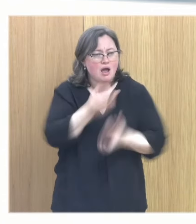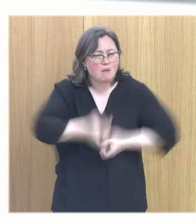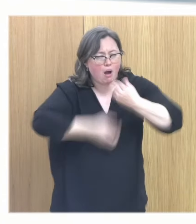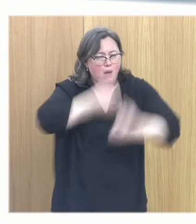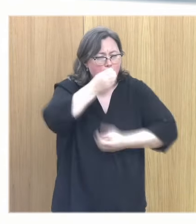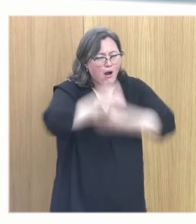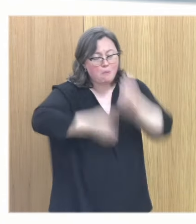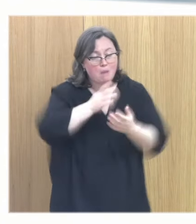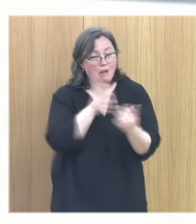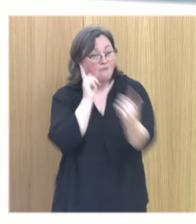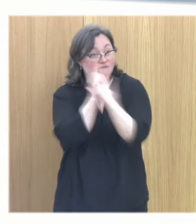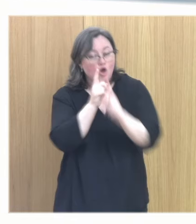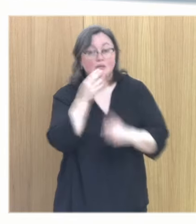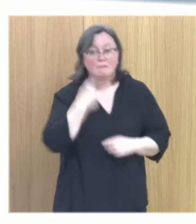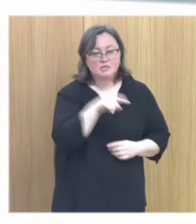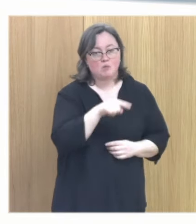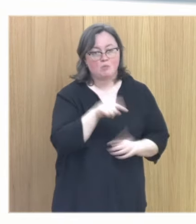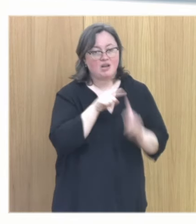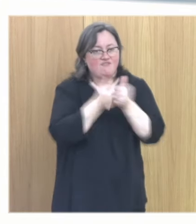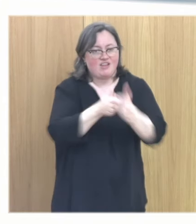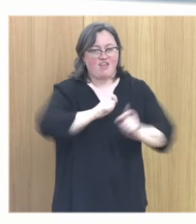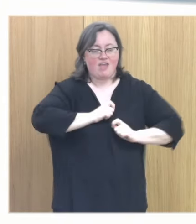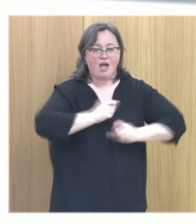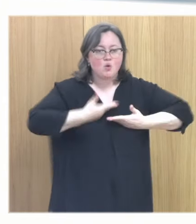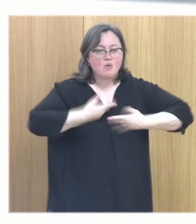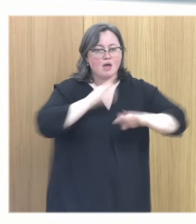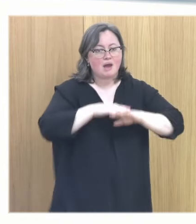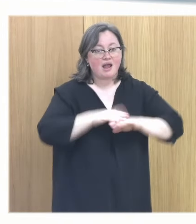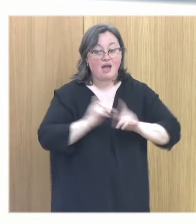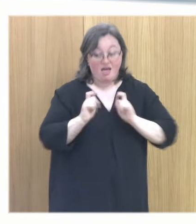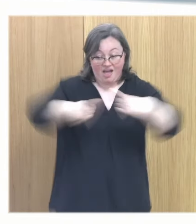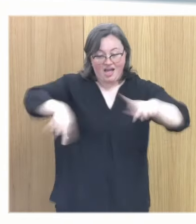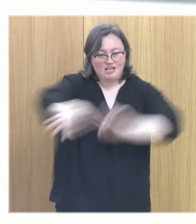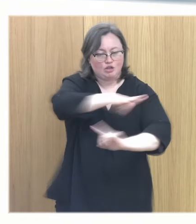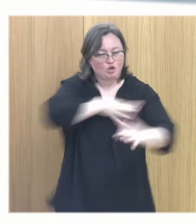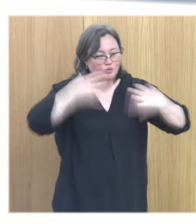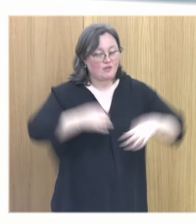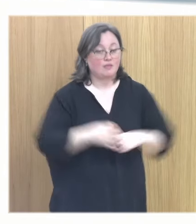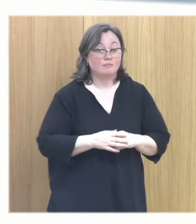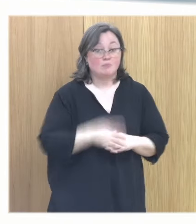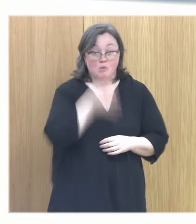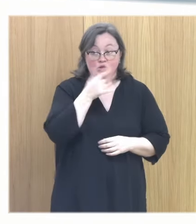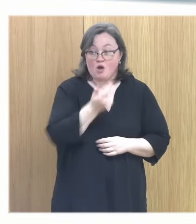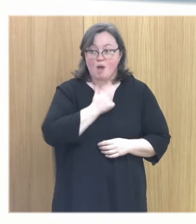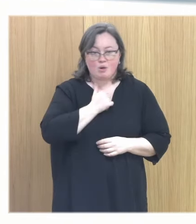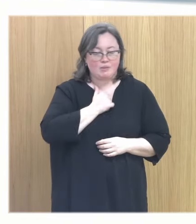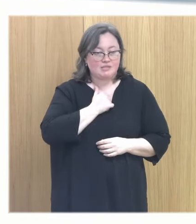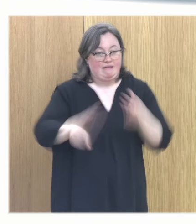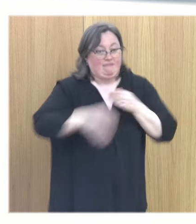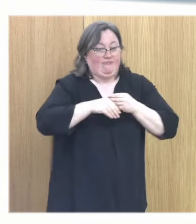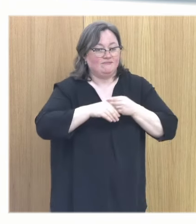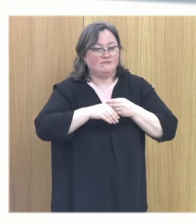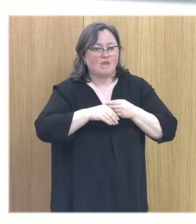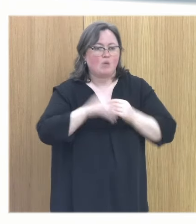o esa peque externalizó porque son las que me van a servir para proporcionarle un entorno de seguridad y por cierto ya que hablamos de esto aunque luego